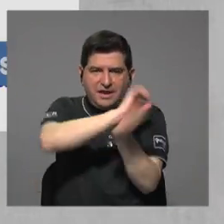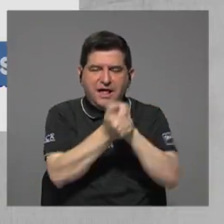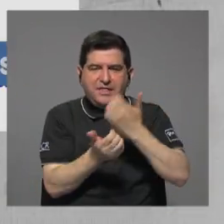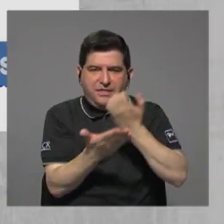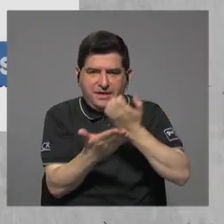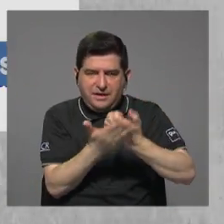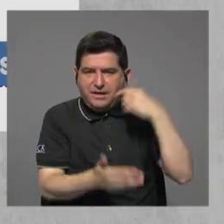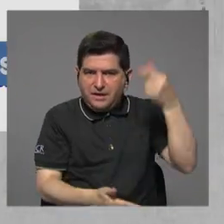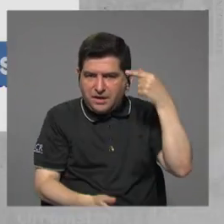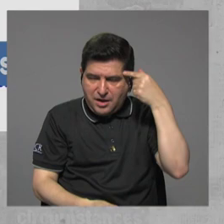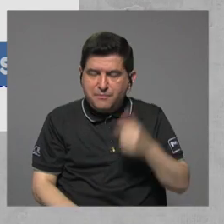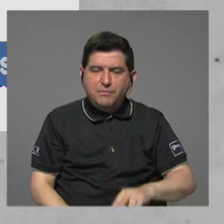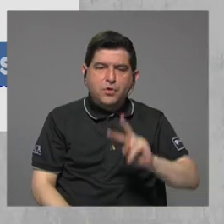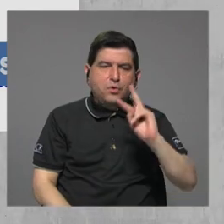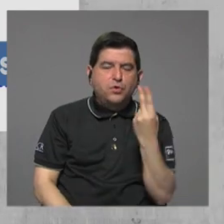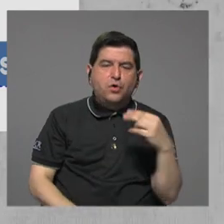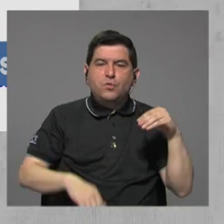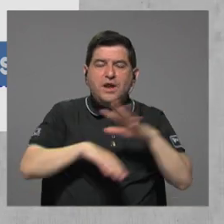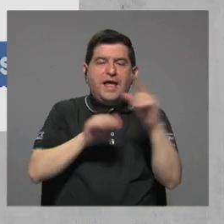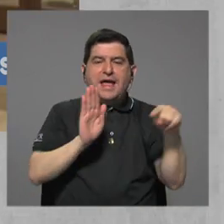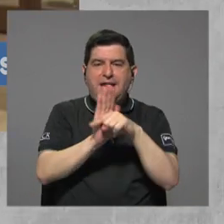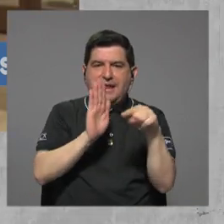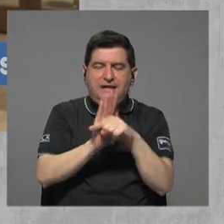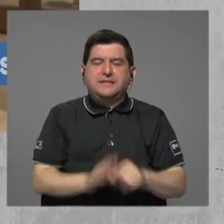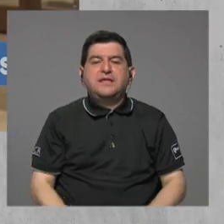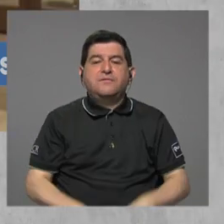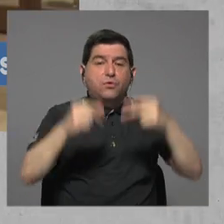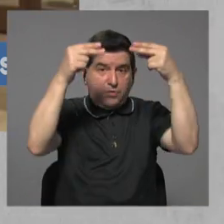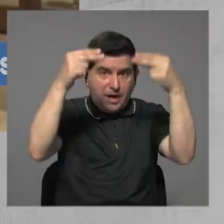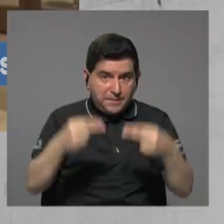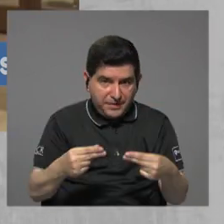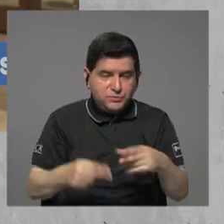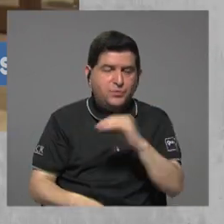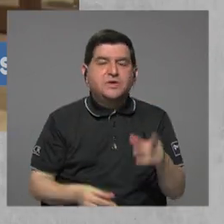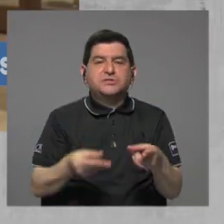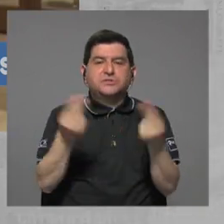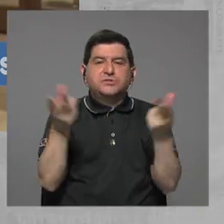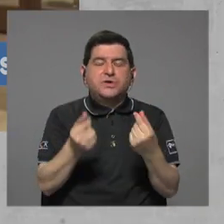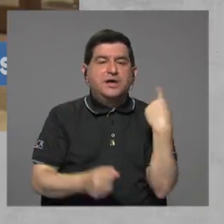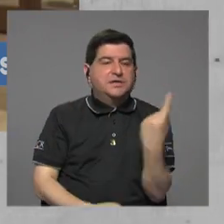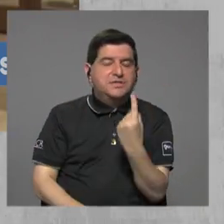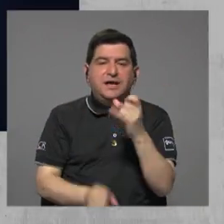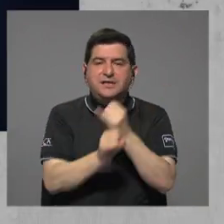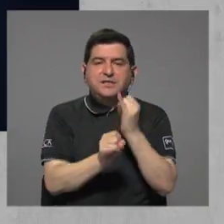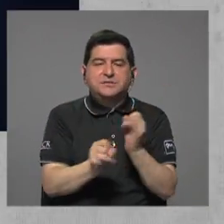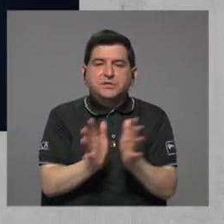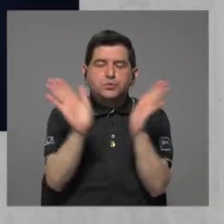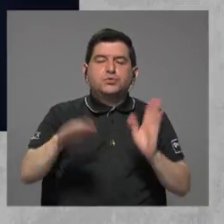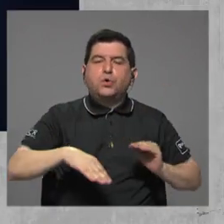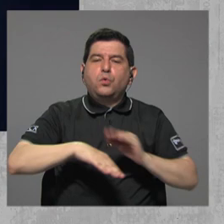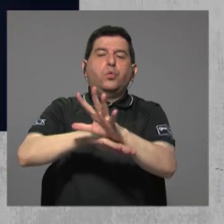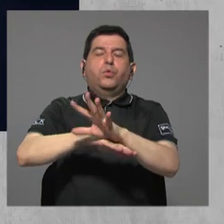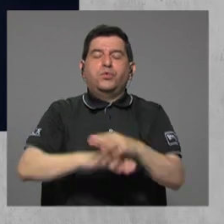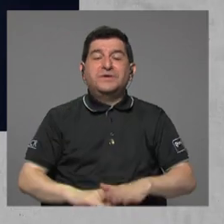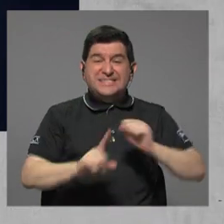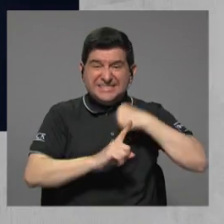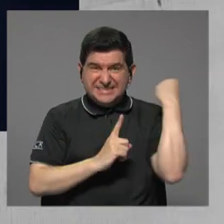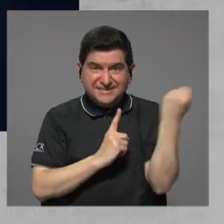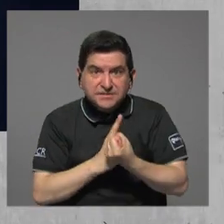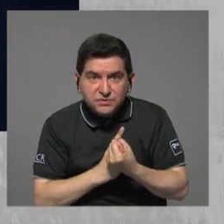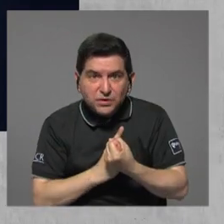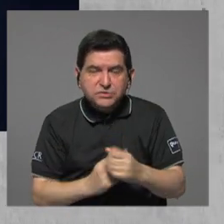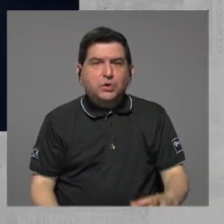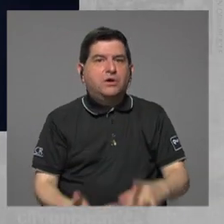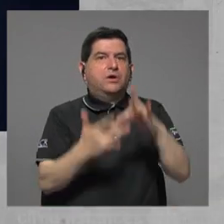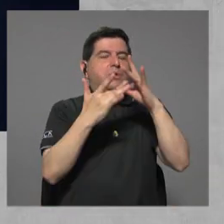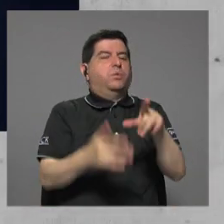tiene un doble efecto negativo que incide sobre los presupuestos y los gastos de cada órgano público. Estas condiciones son